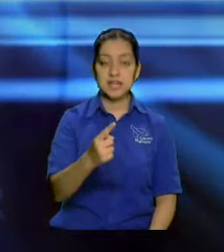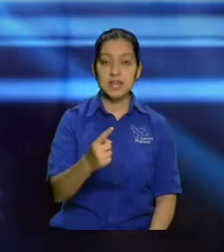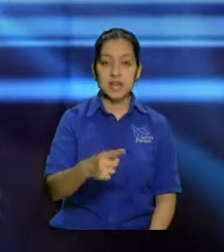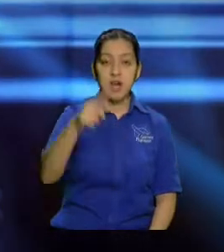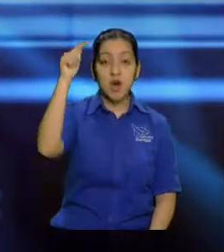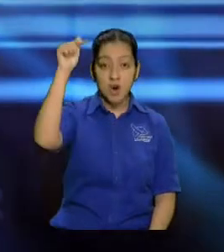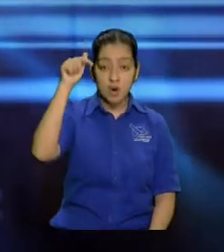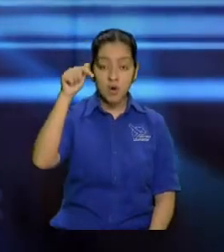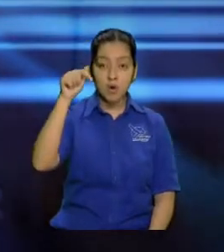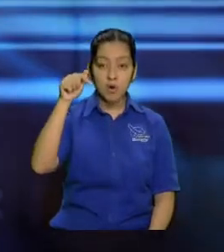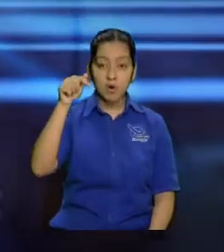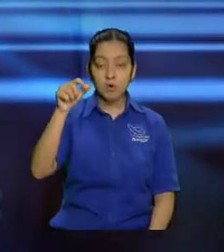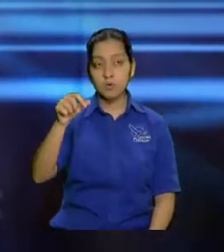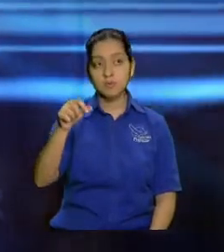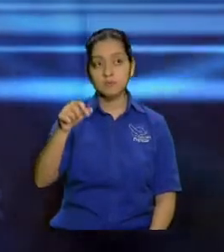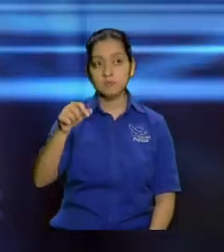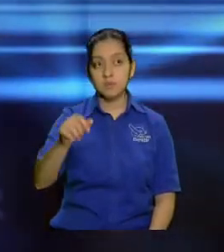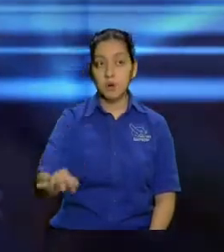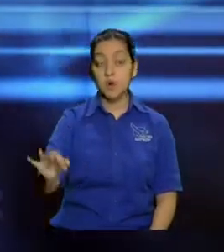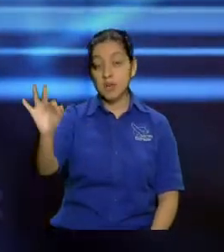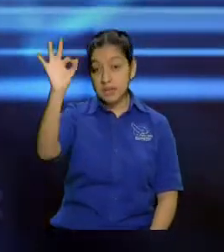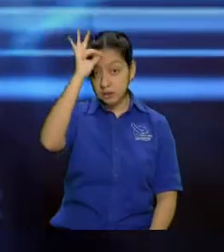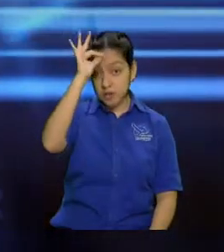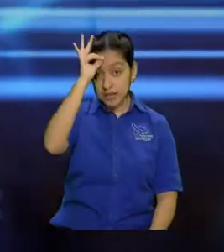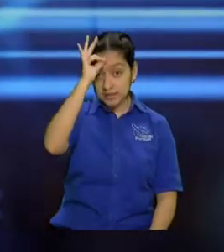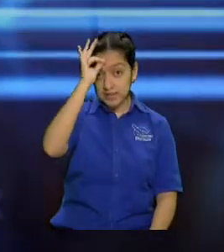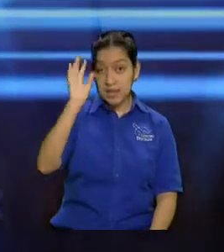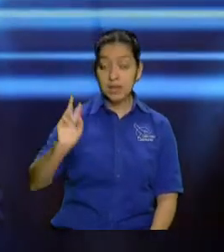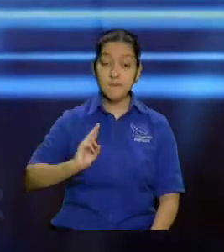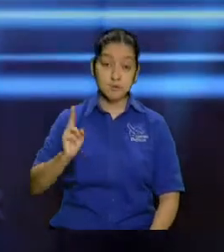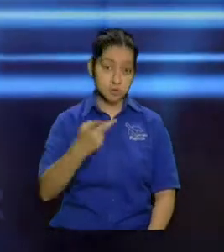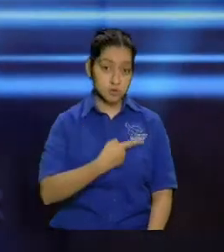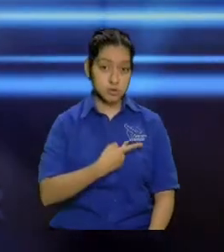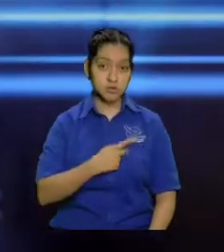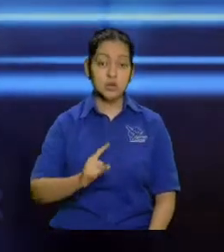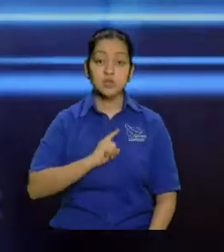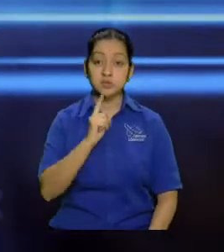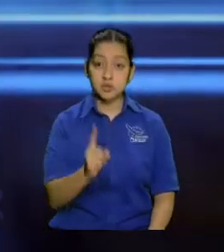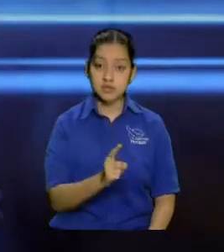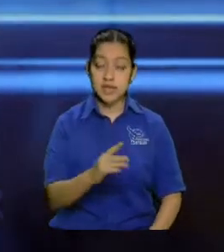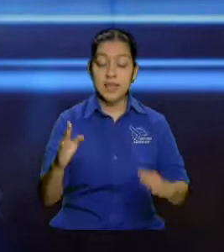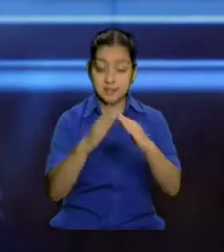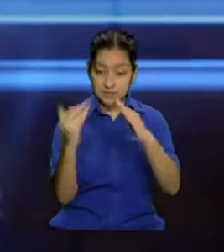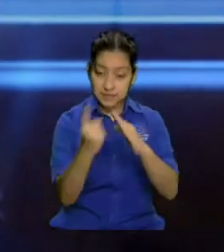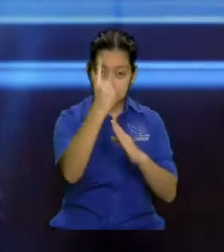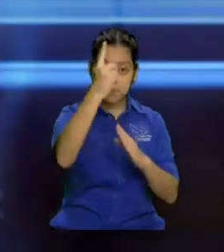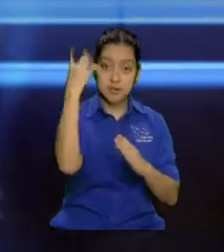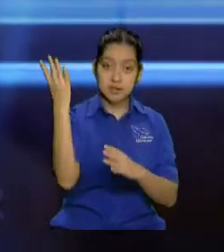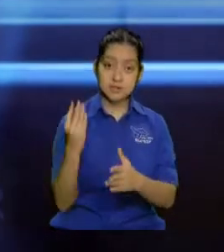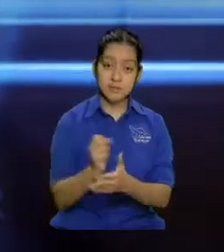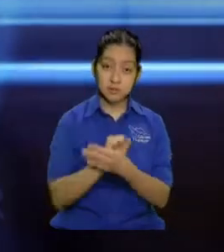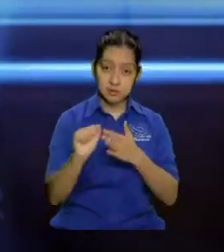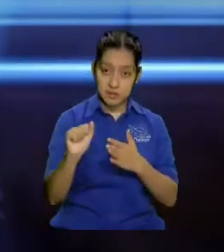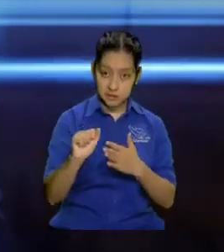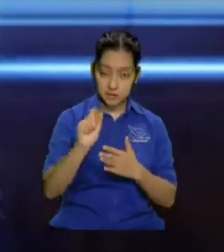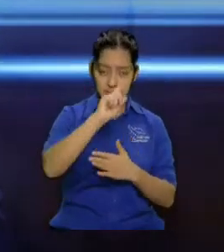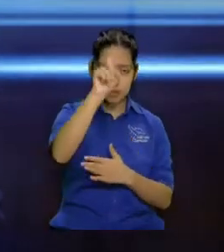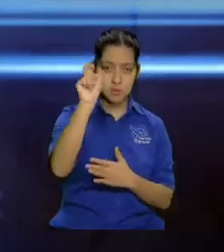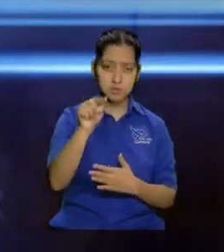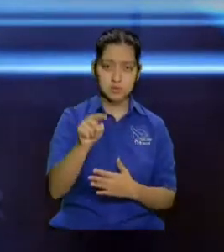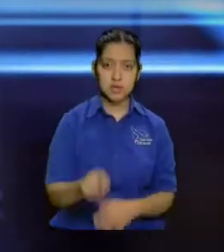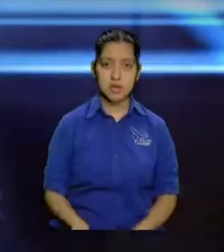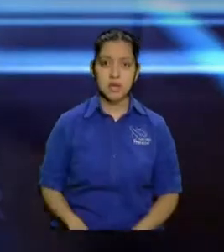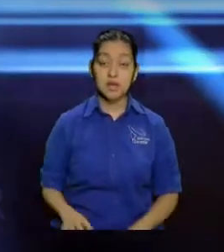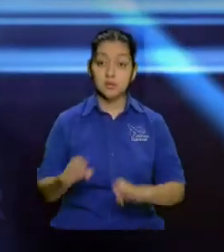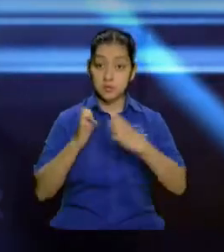que vosotros sois templo del Espíritu Santo así dice verdad entonces usted es templo y la